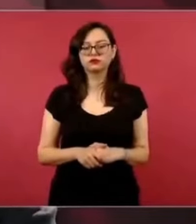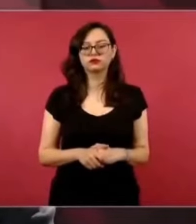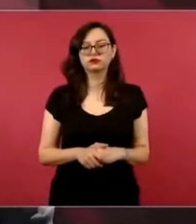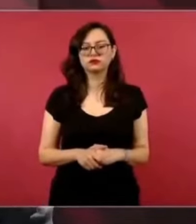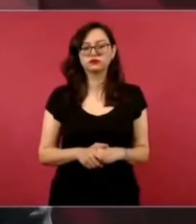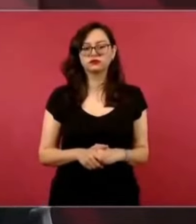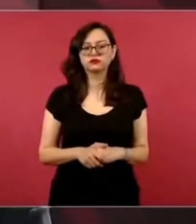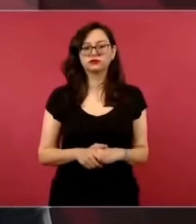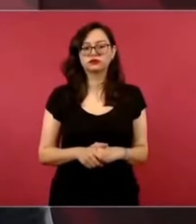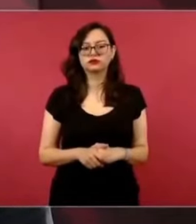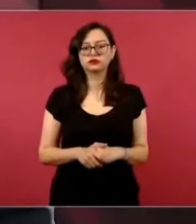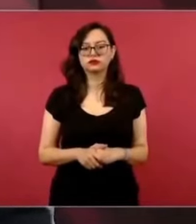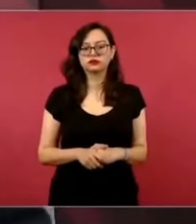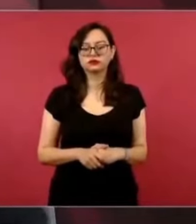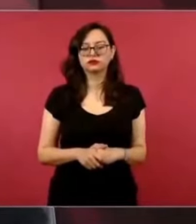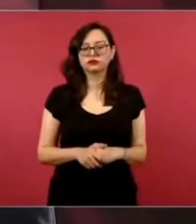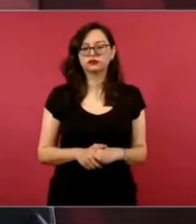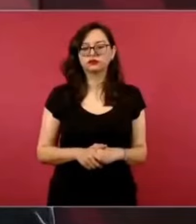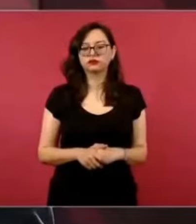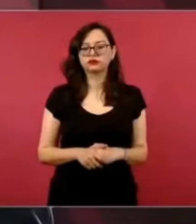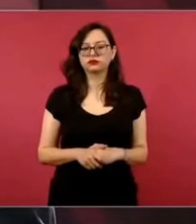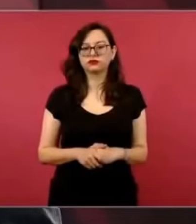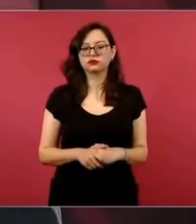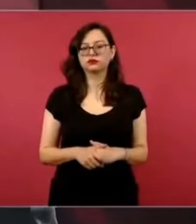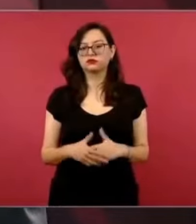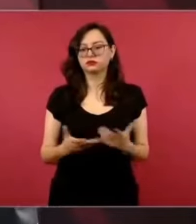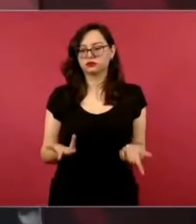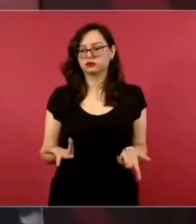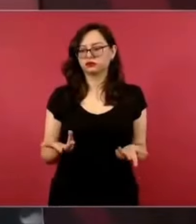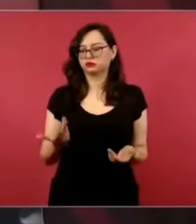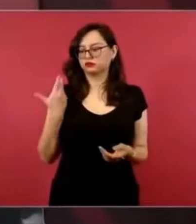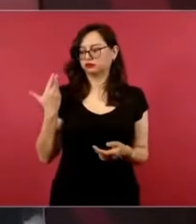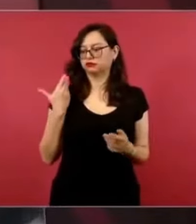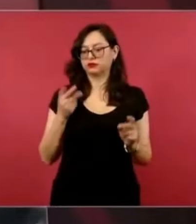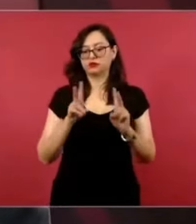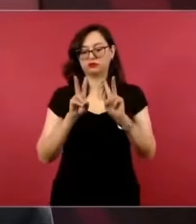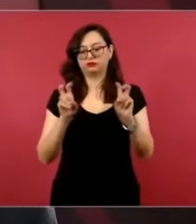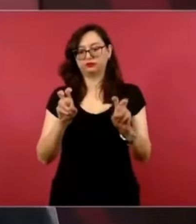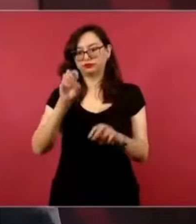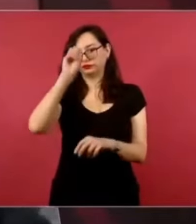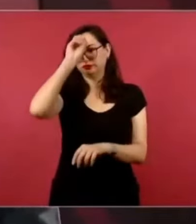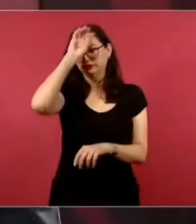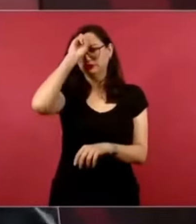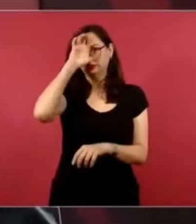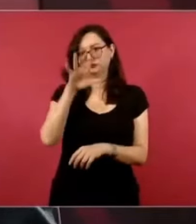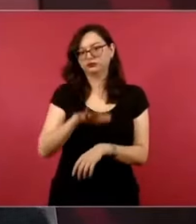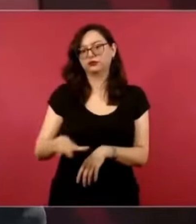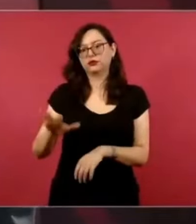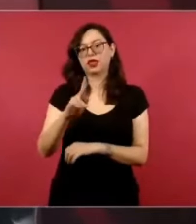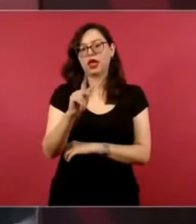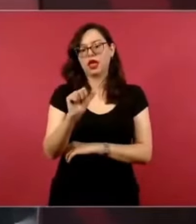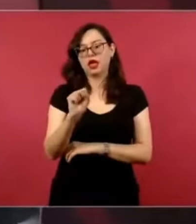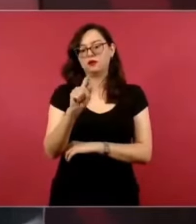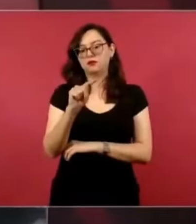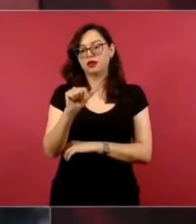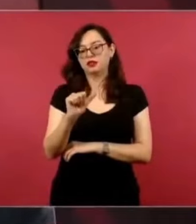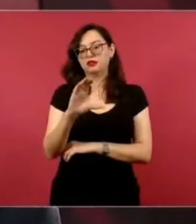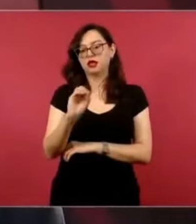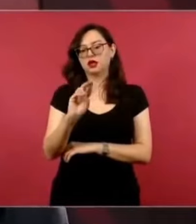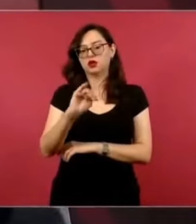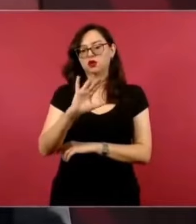lo del rescate de mineros en pasta de conchos, en pinavete,